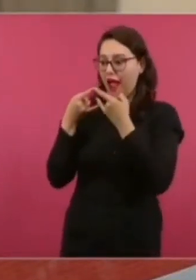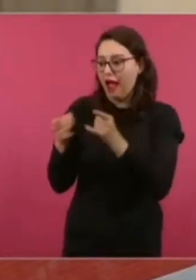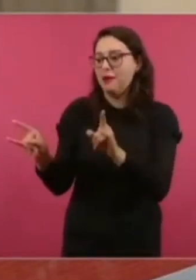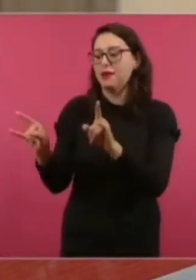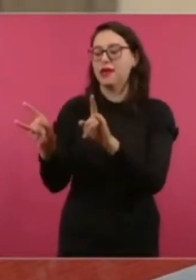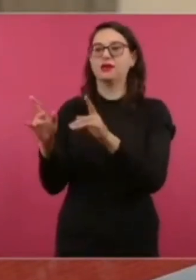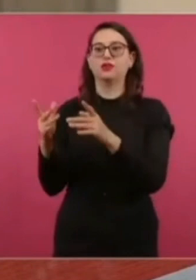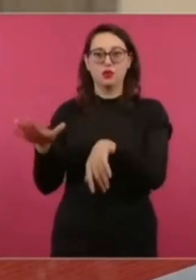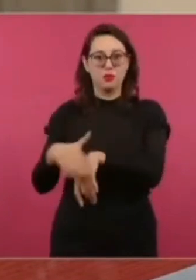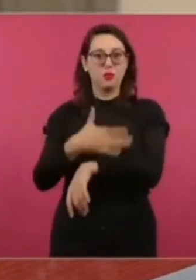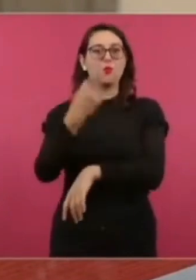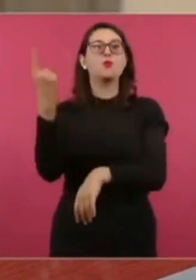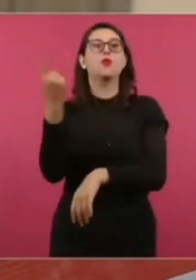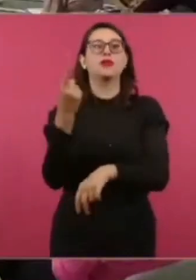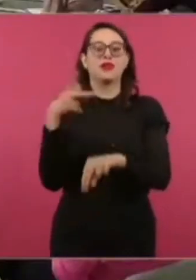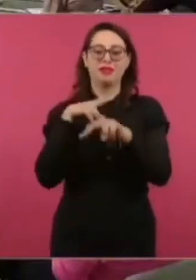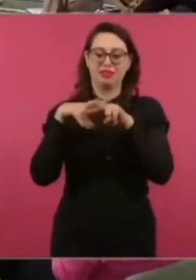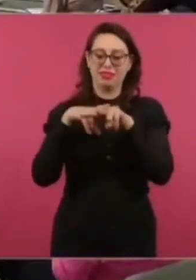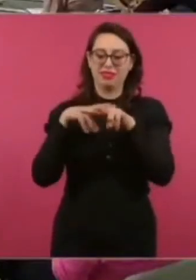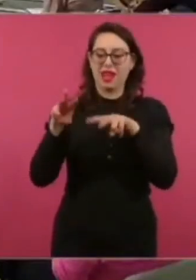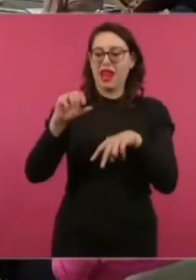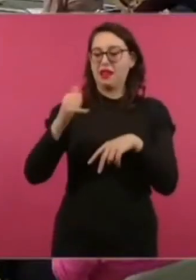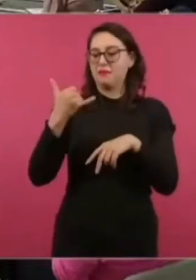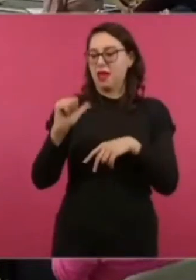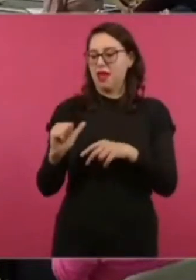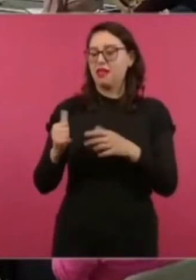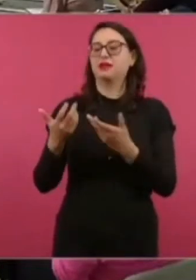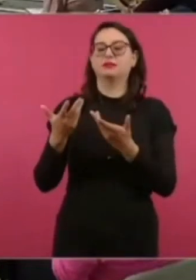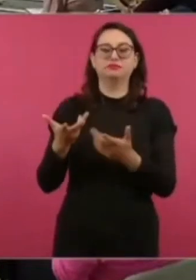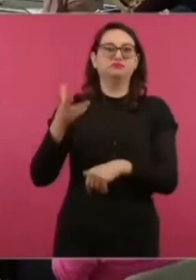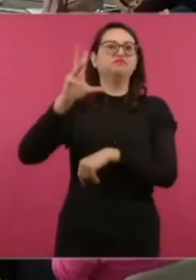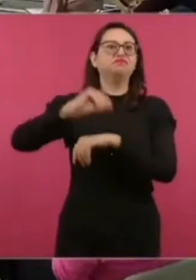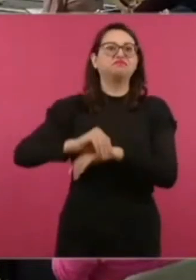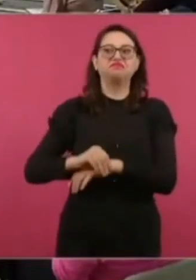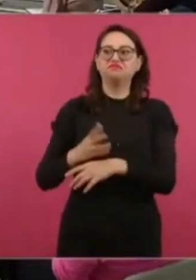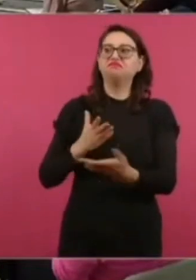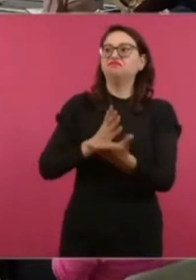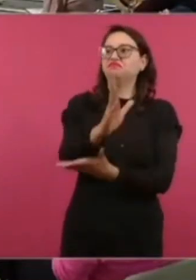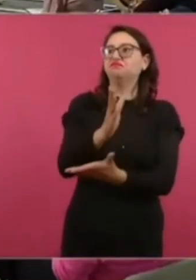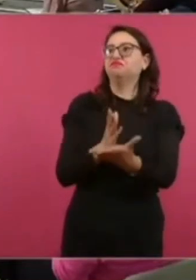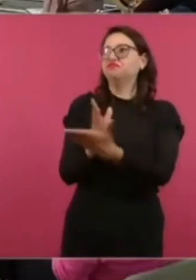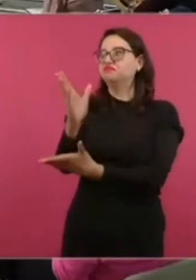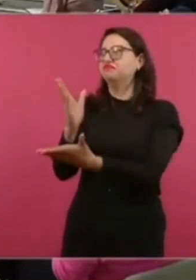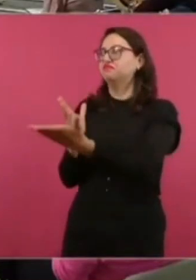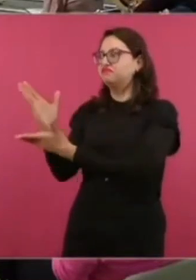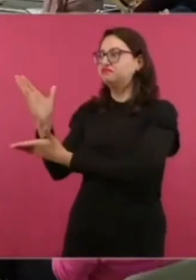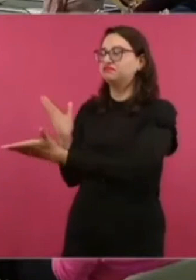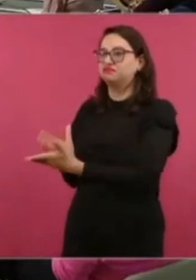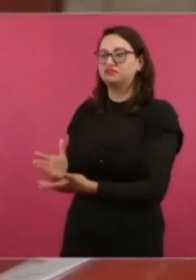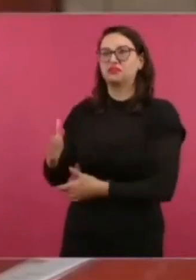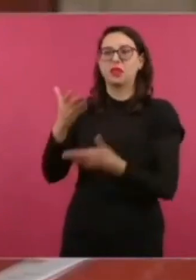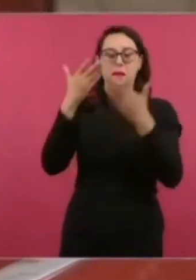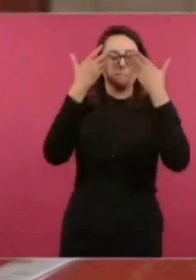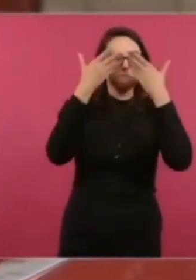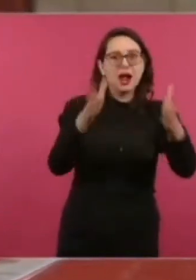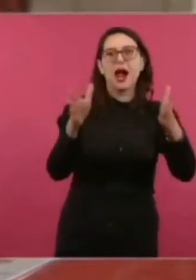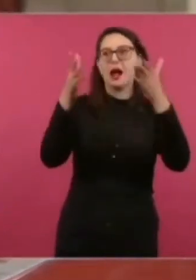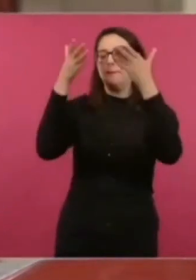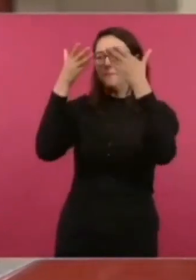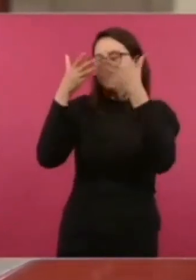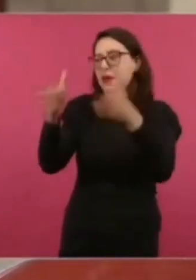.550 kilómetros de trenes modernos de pasajeros de nuestro país y turistas